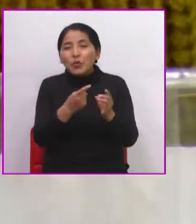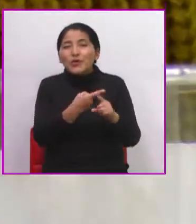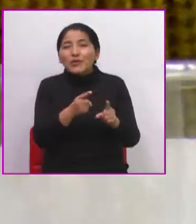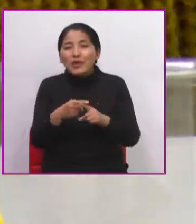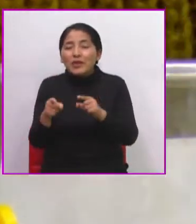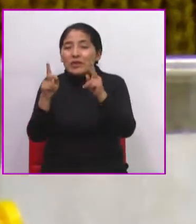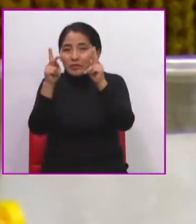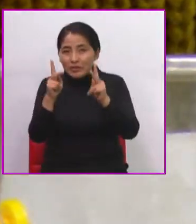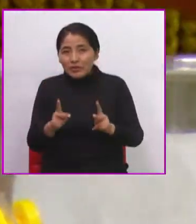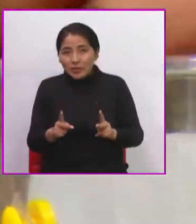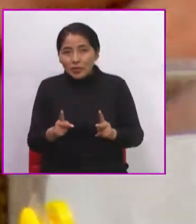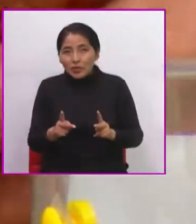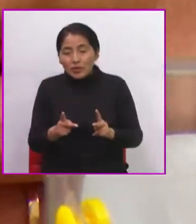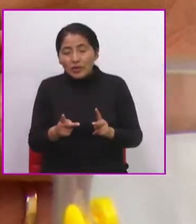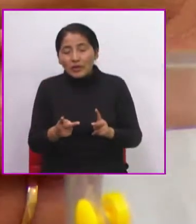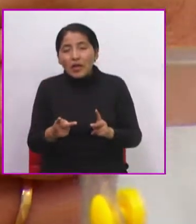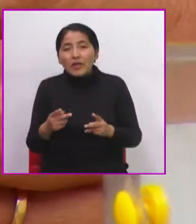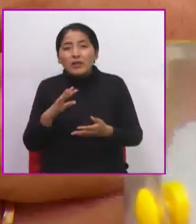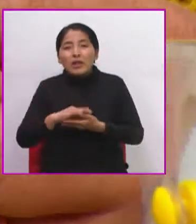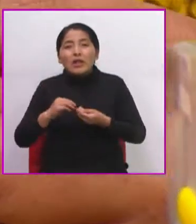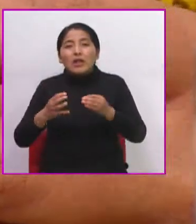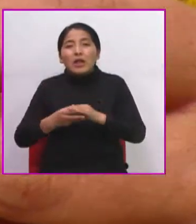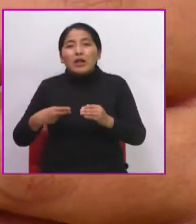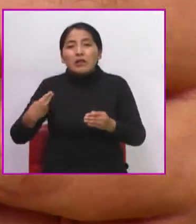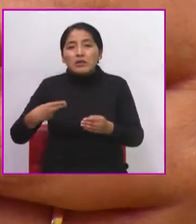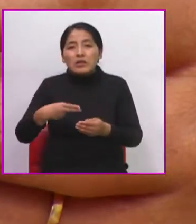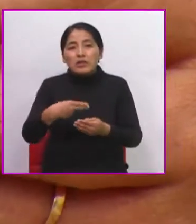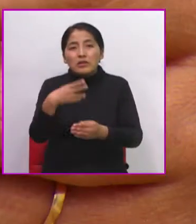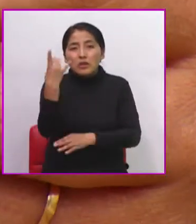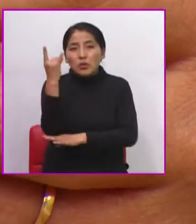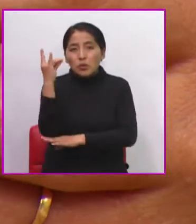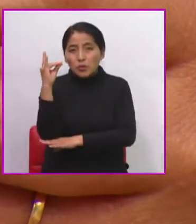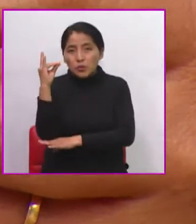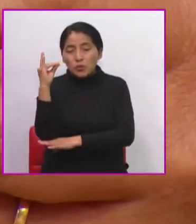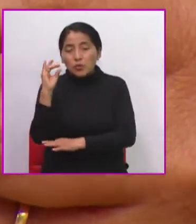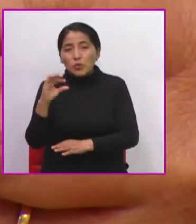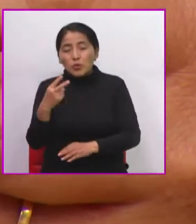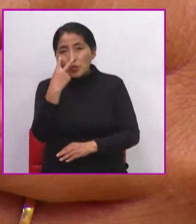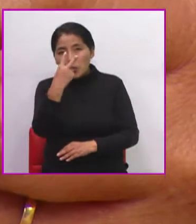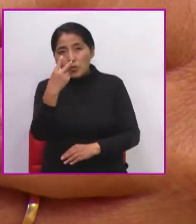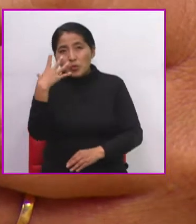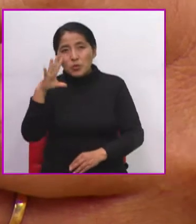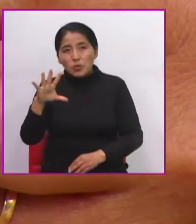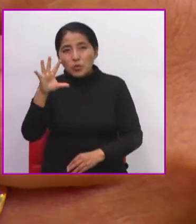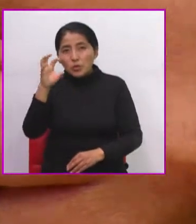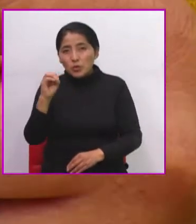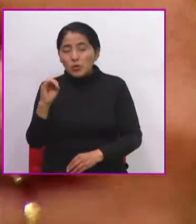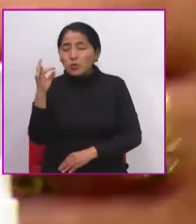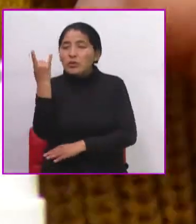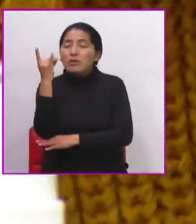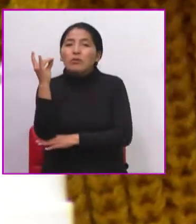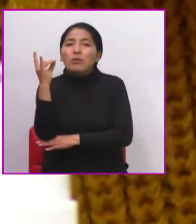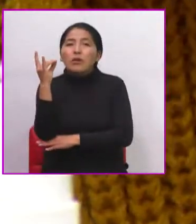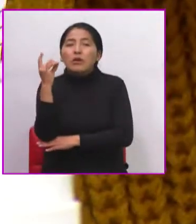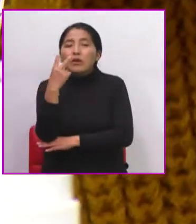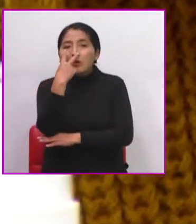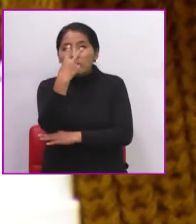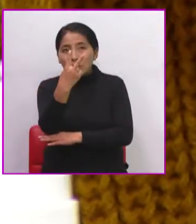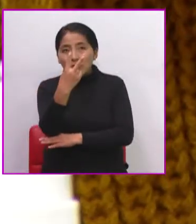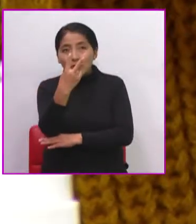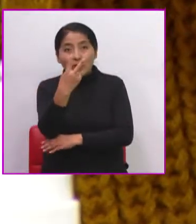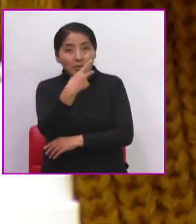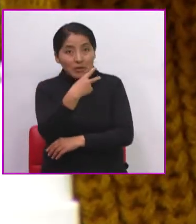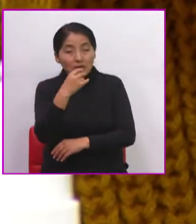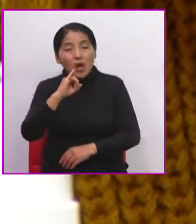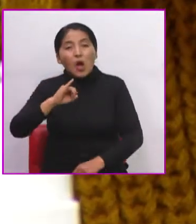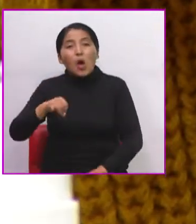de 50, por ejemplo. Aquí podemos observar a José Manuel Baca. Aquí hay